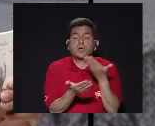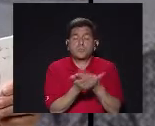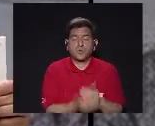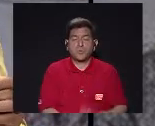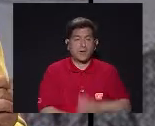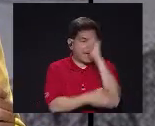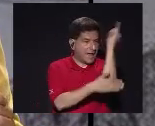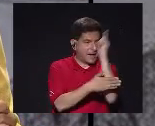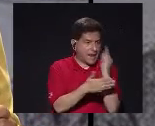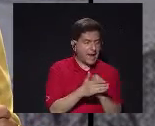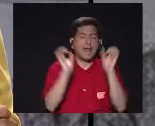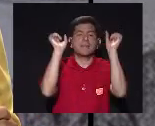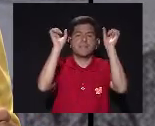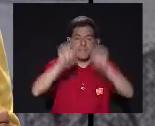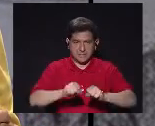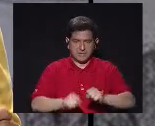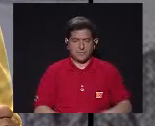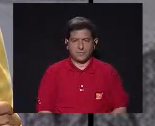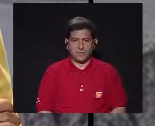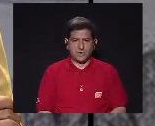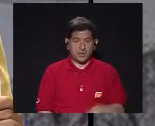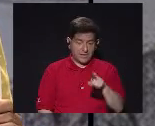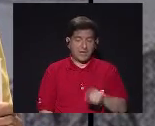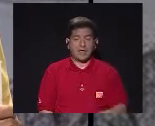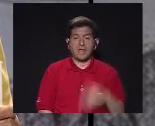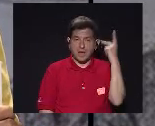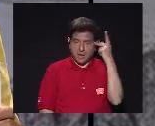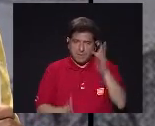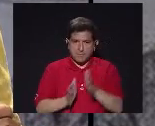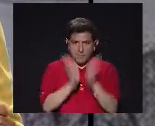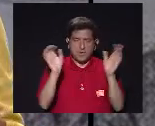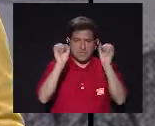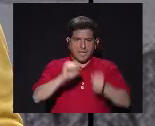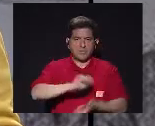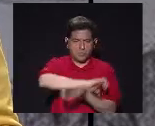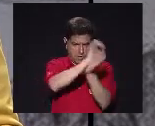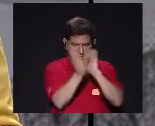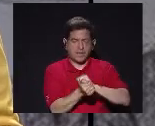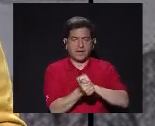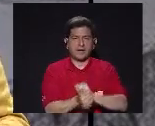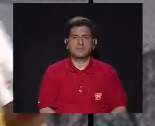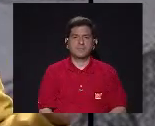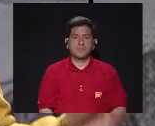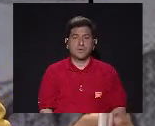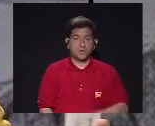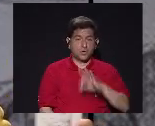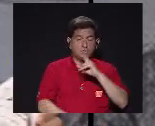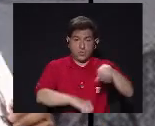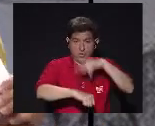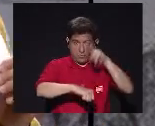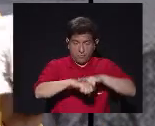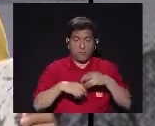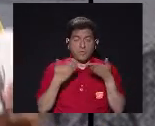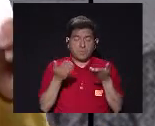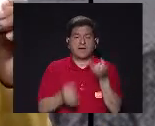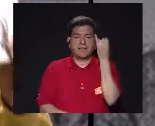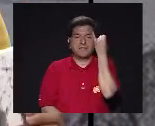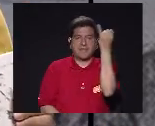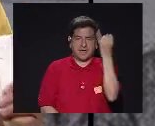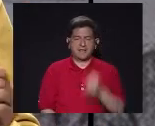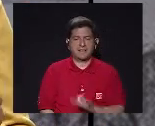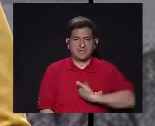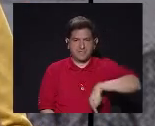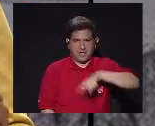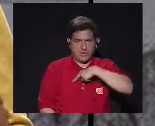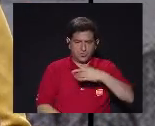demostrando Que el arte Es posible Dentro de la política pública Y que puede generar cambios Entonces a nivel nacional Nos está dando una